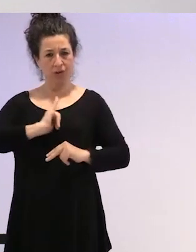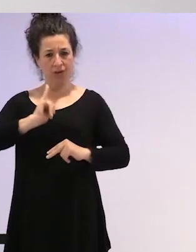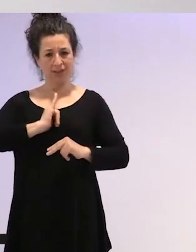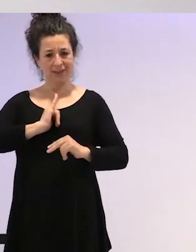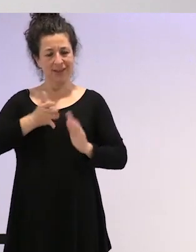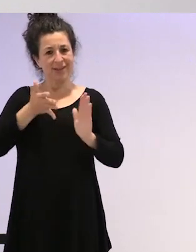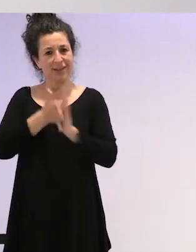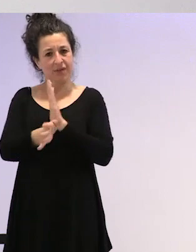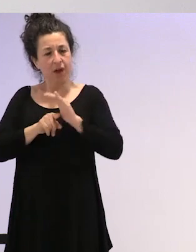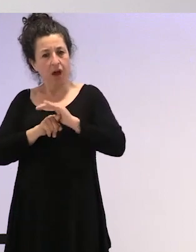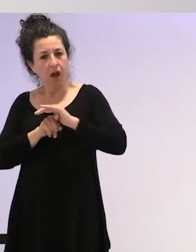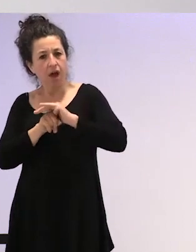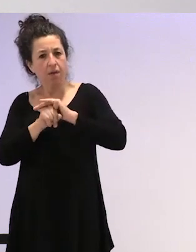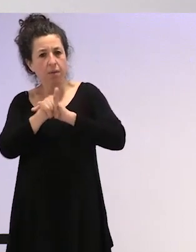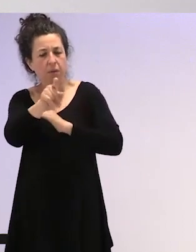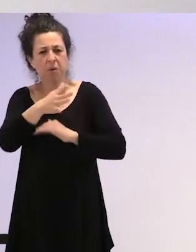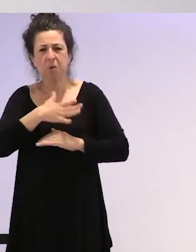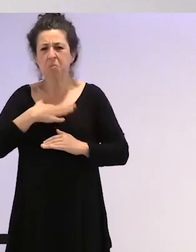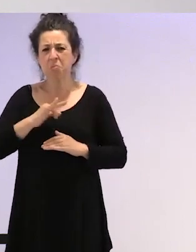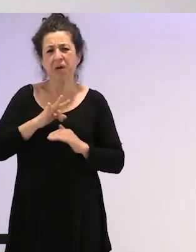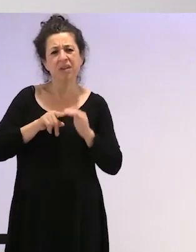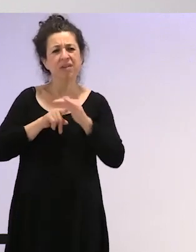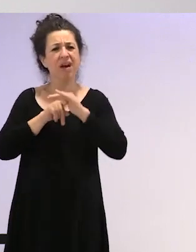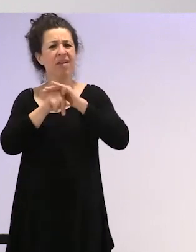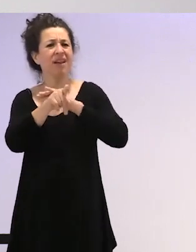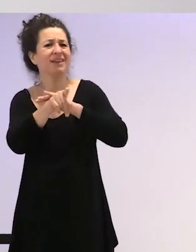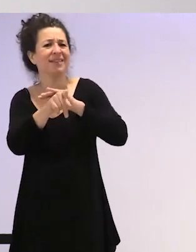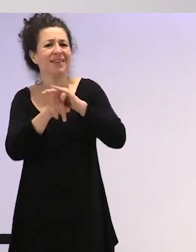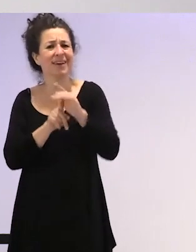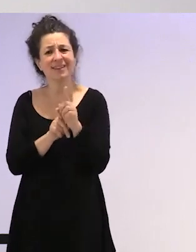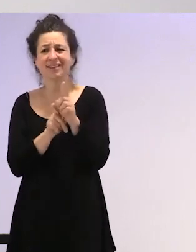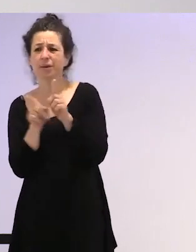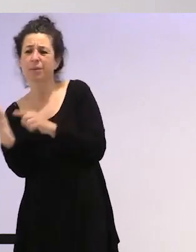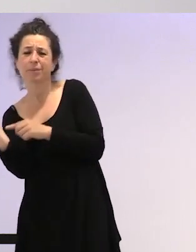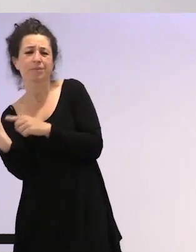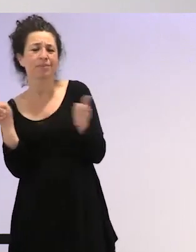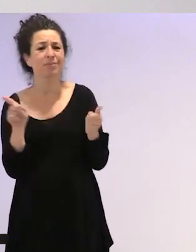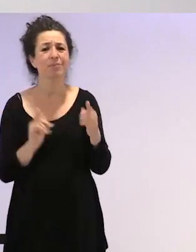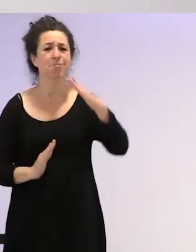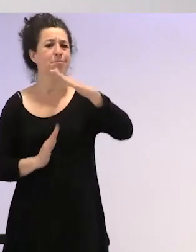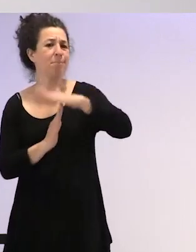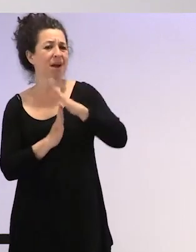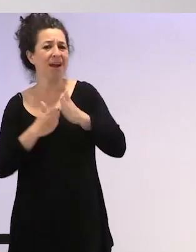puedes ir para adelante, para atrás, puedes ir al lado, puedes pararte,